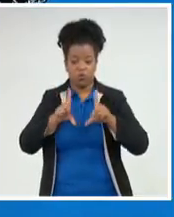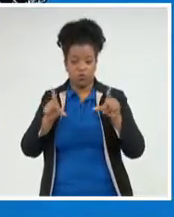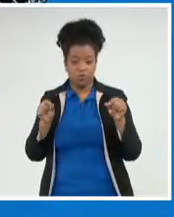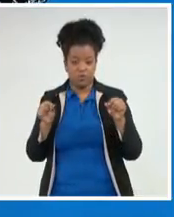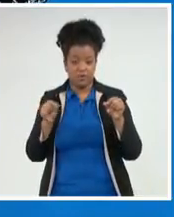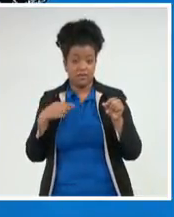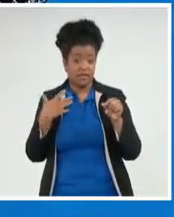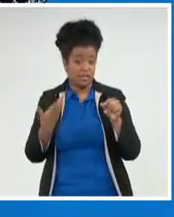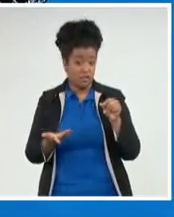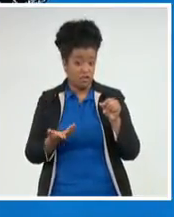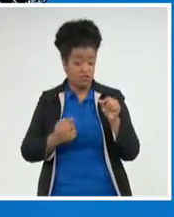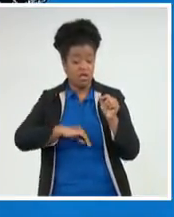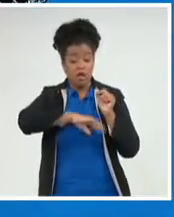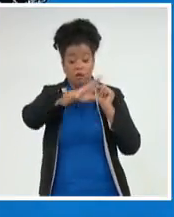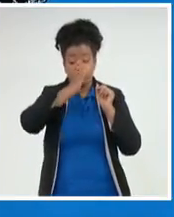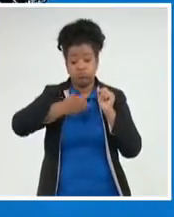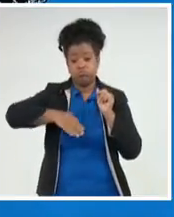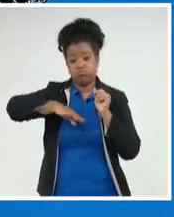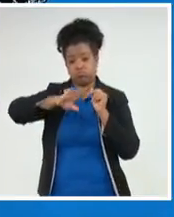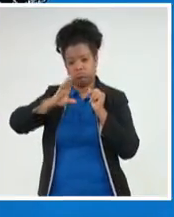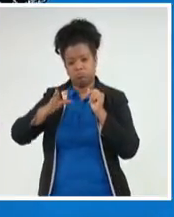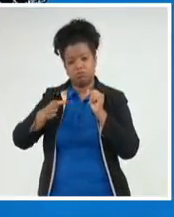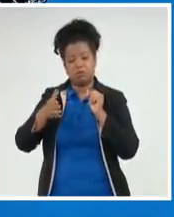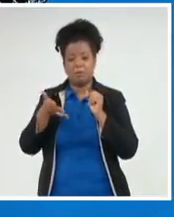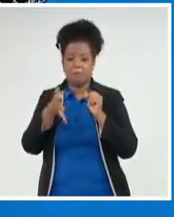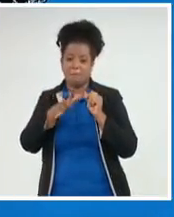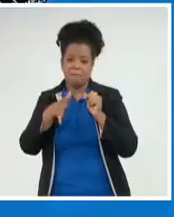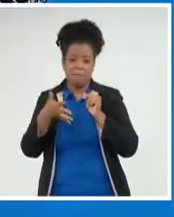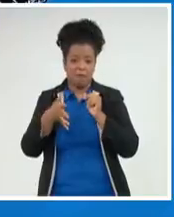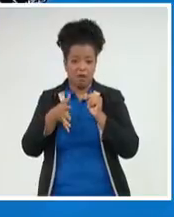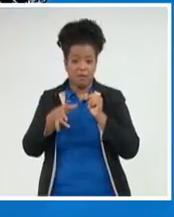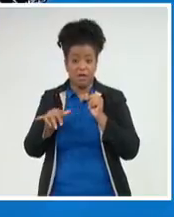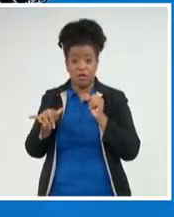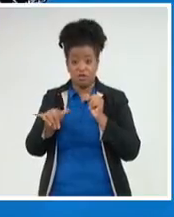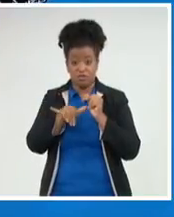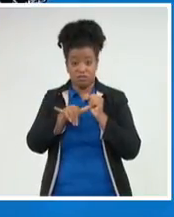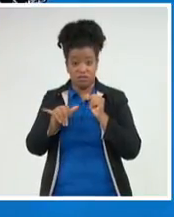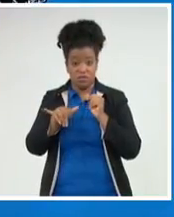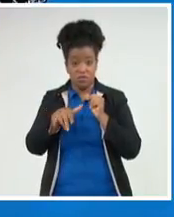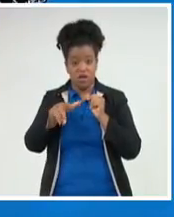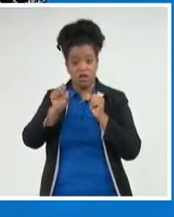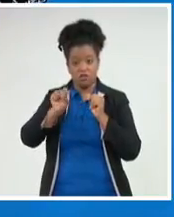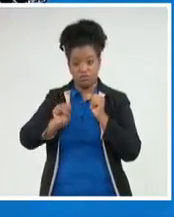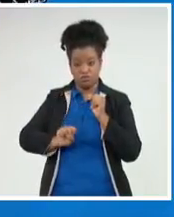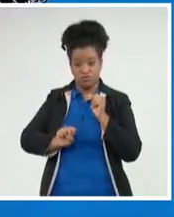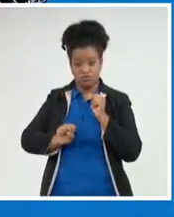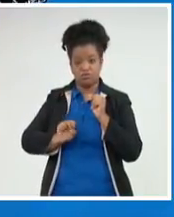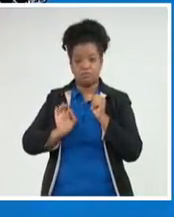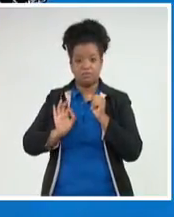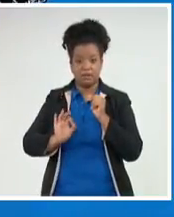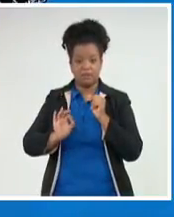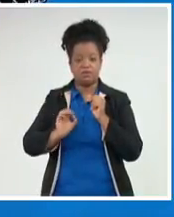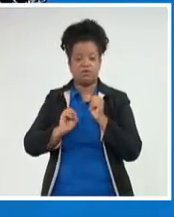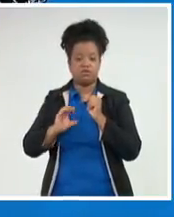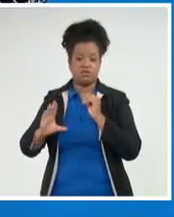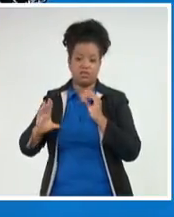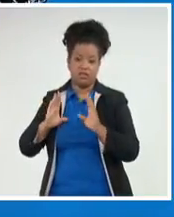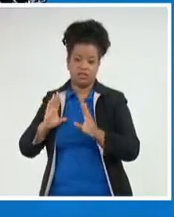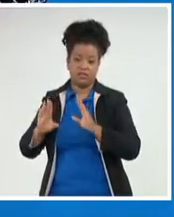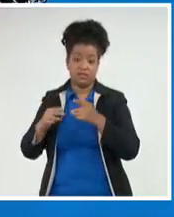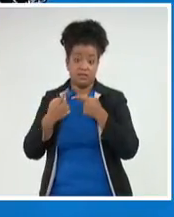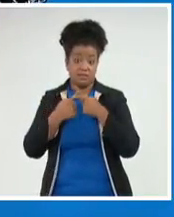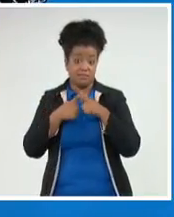entonces poco liaje en ambos litorales orientales, también en la sur de todo el territorio nacional. Pero en la norte